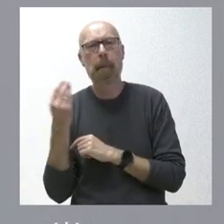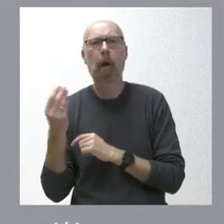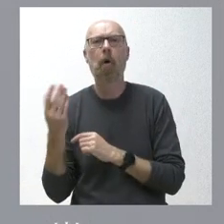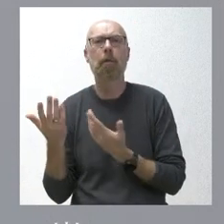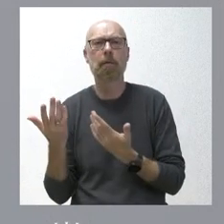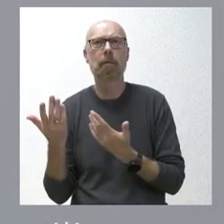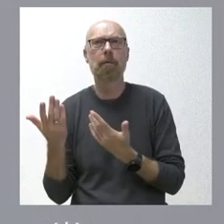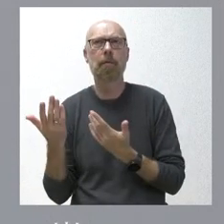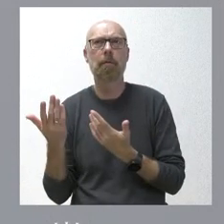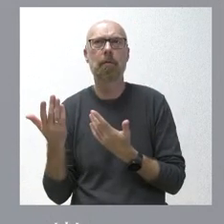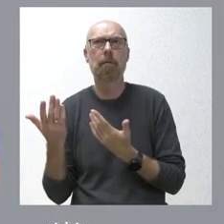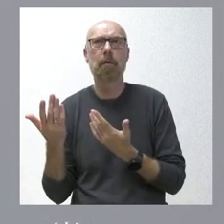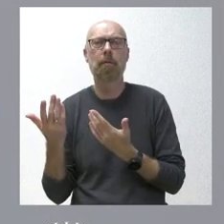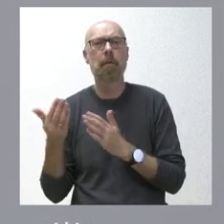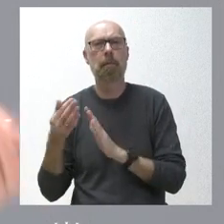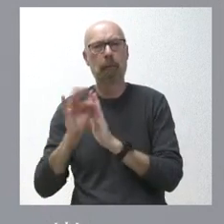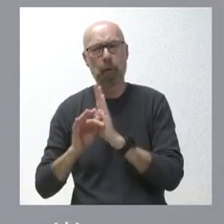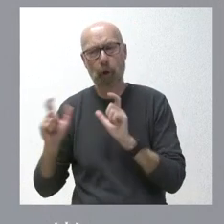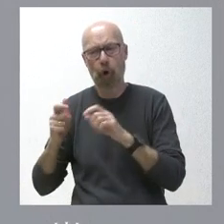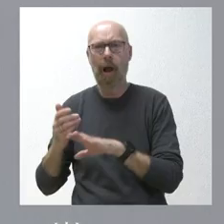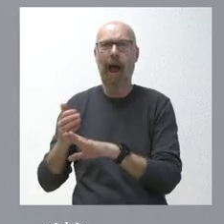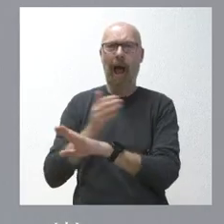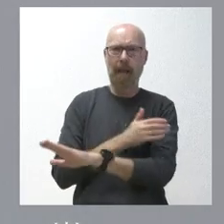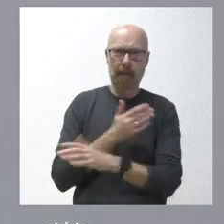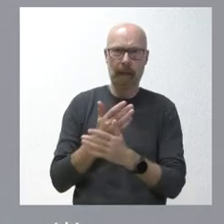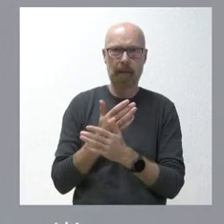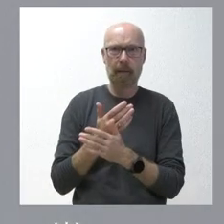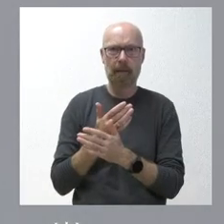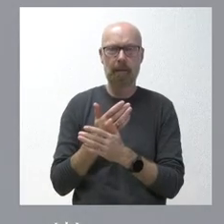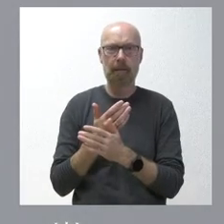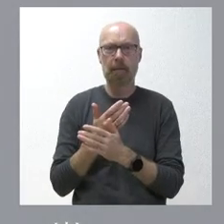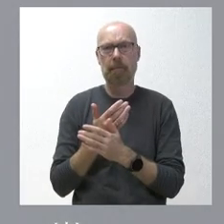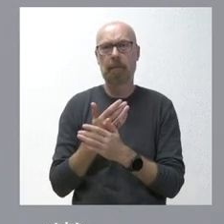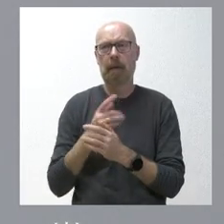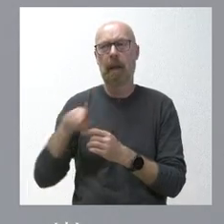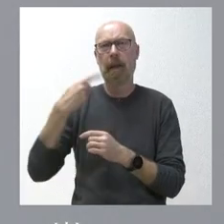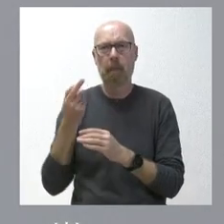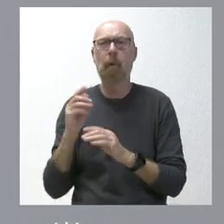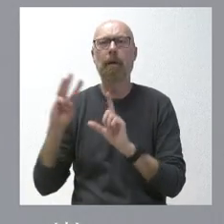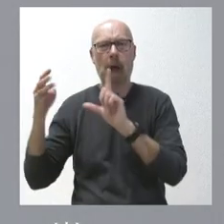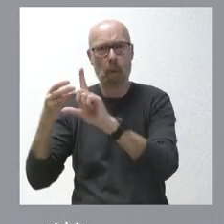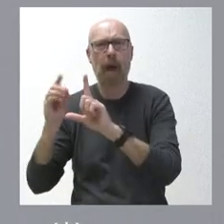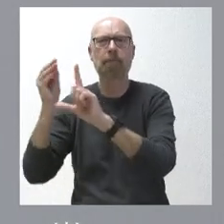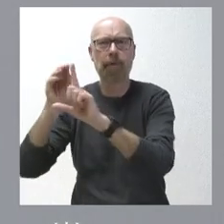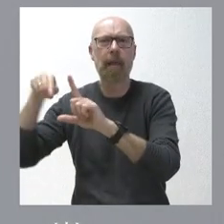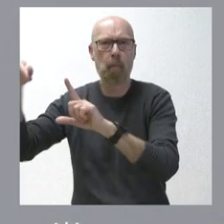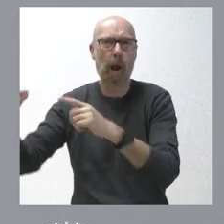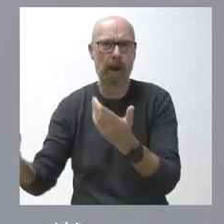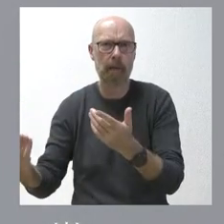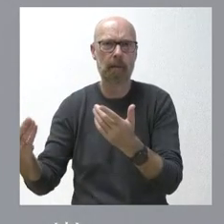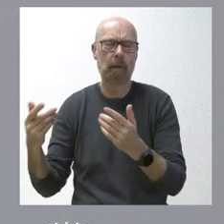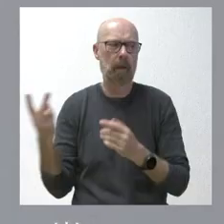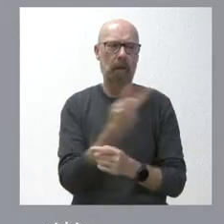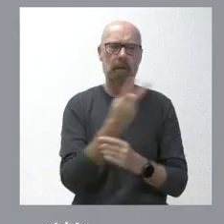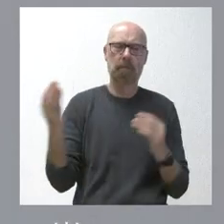mejor tener las reuniones antes de siquiera colgar el presupuesto en la página web de la Junta de Castilla y